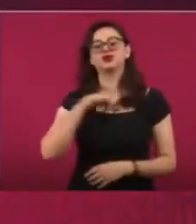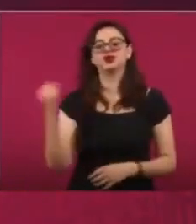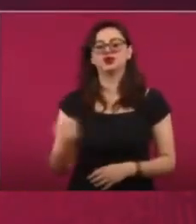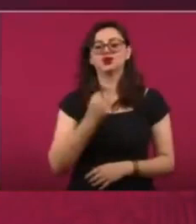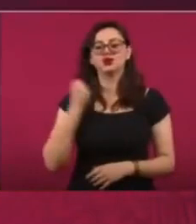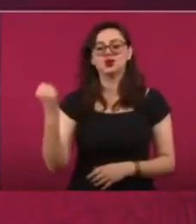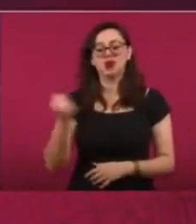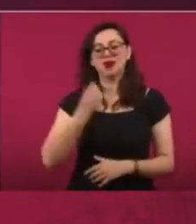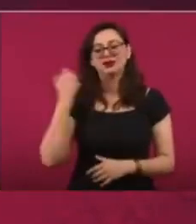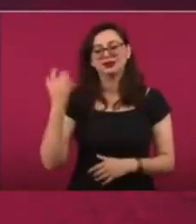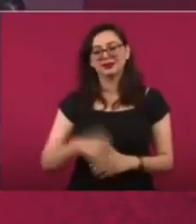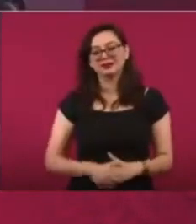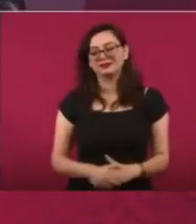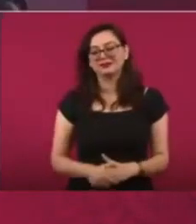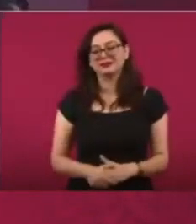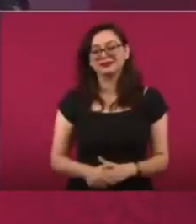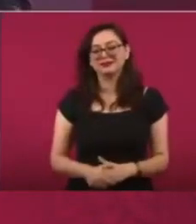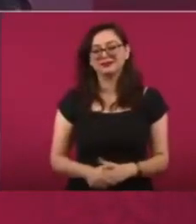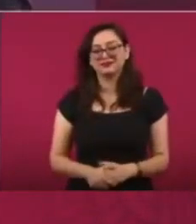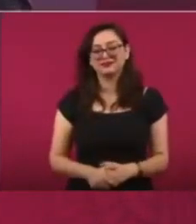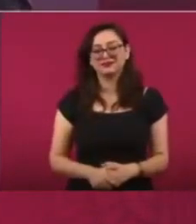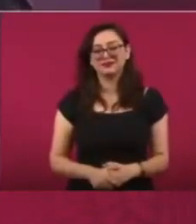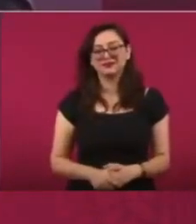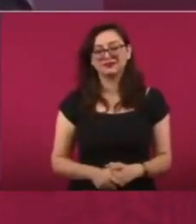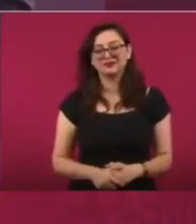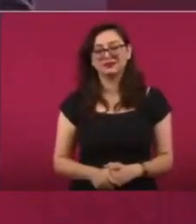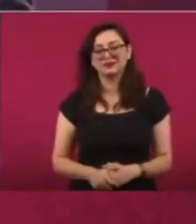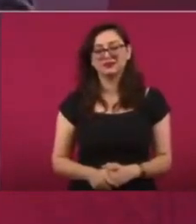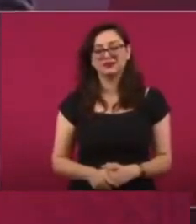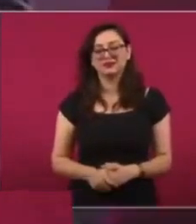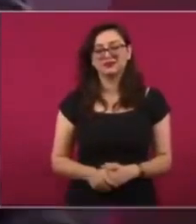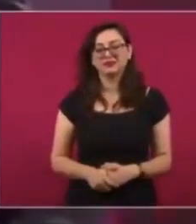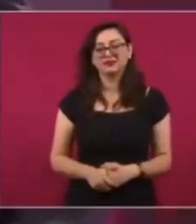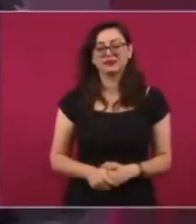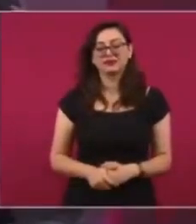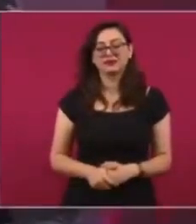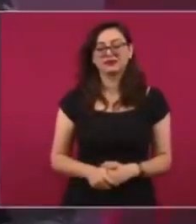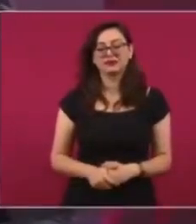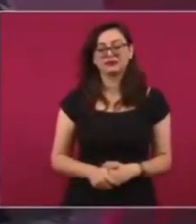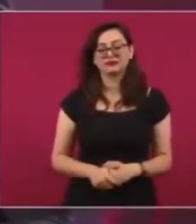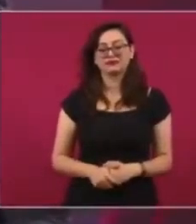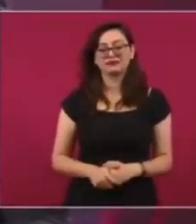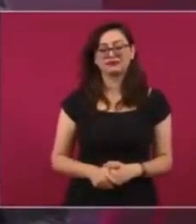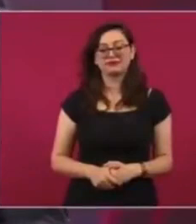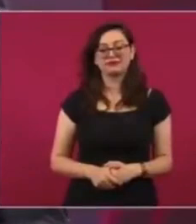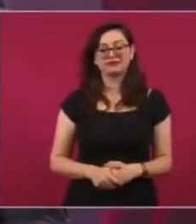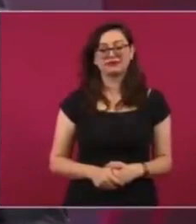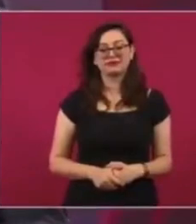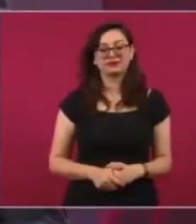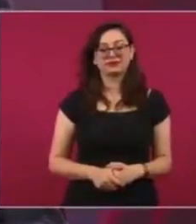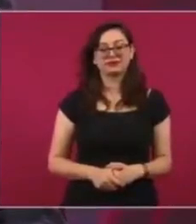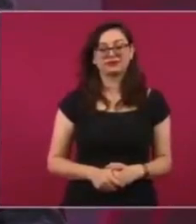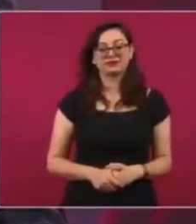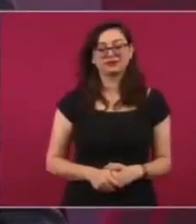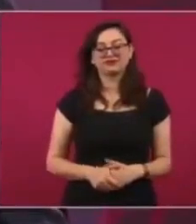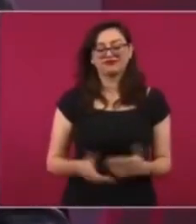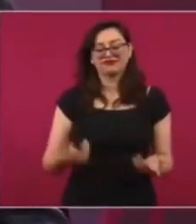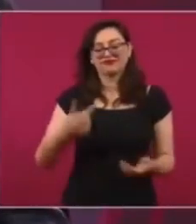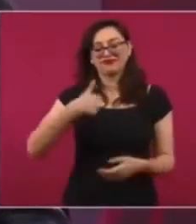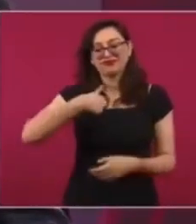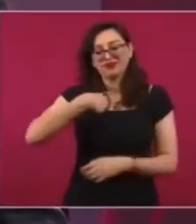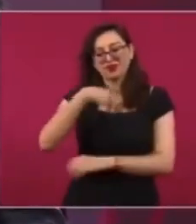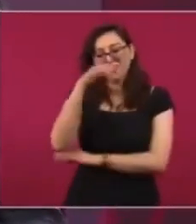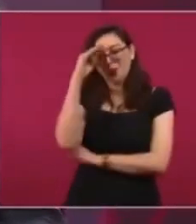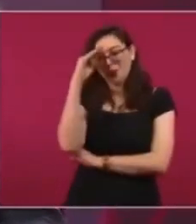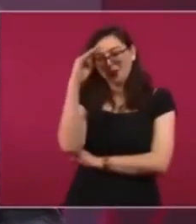lamento no haber comprado